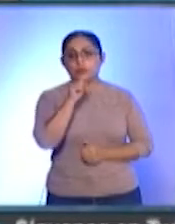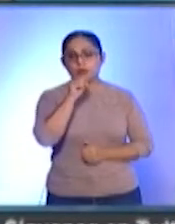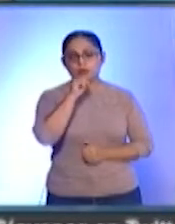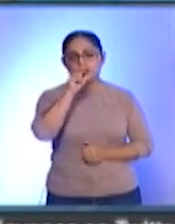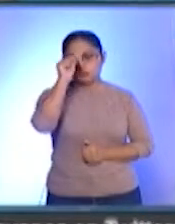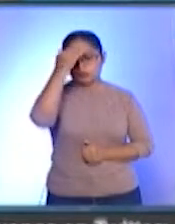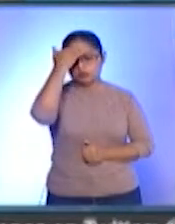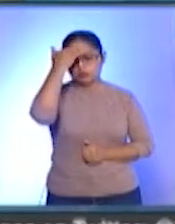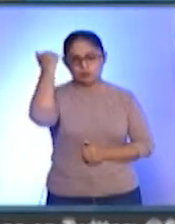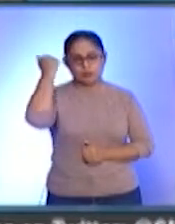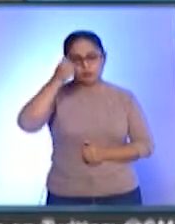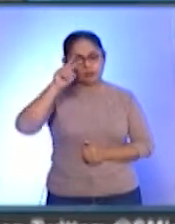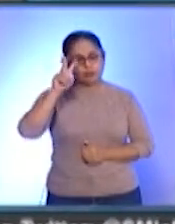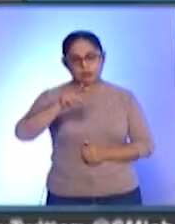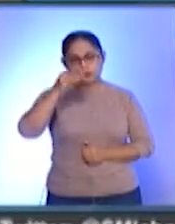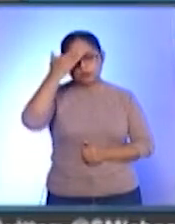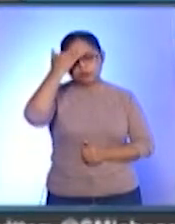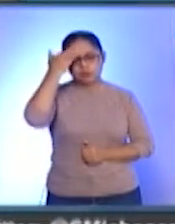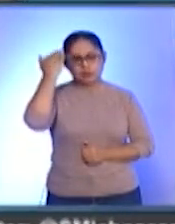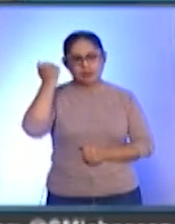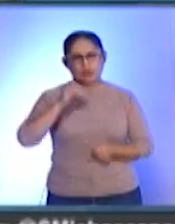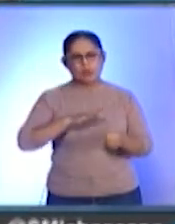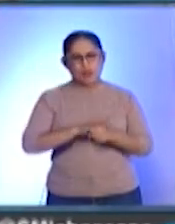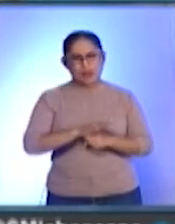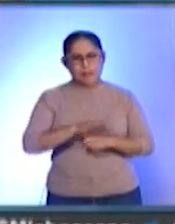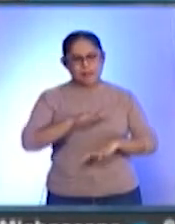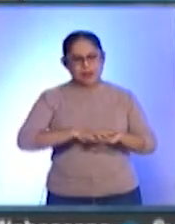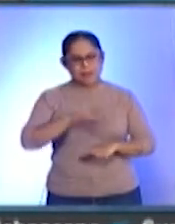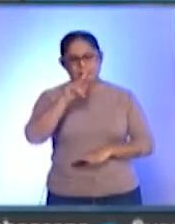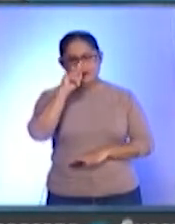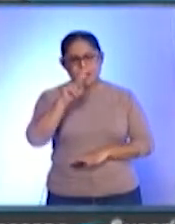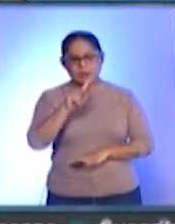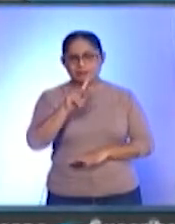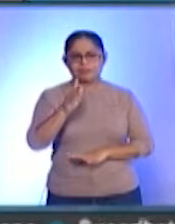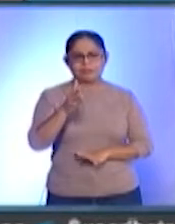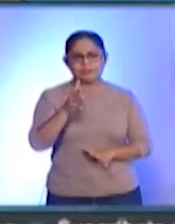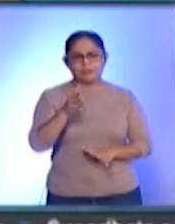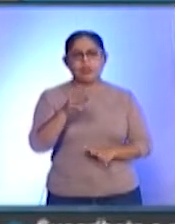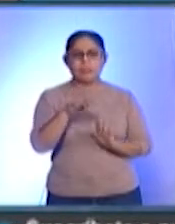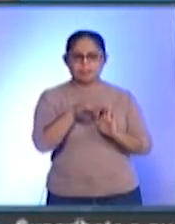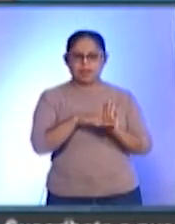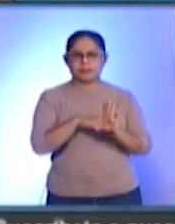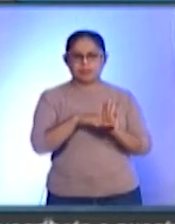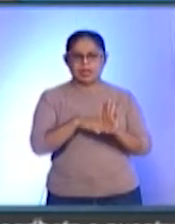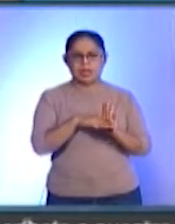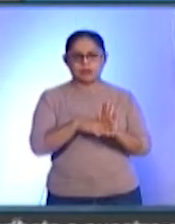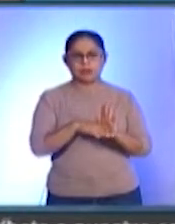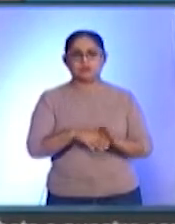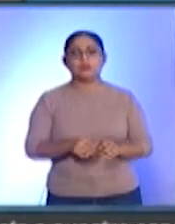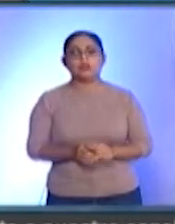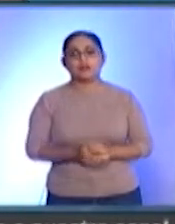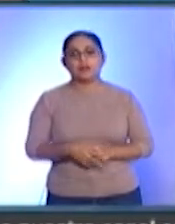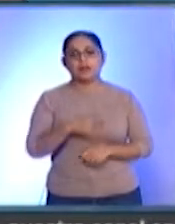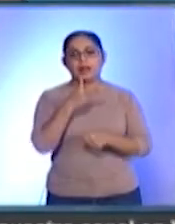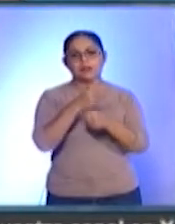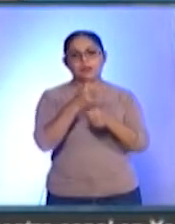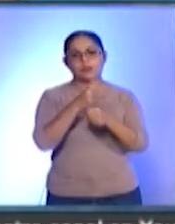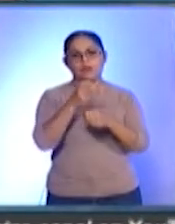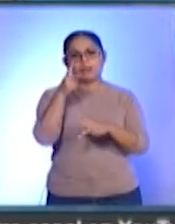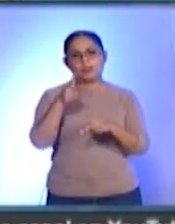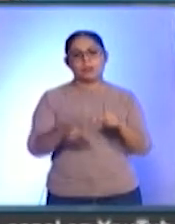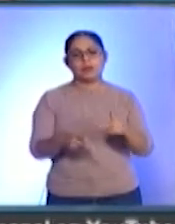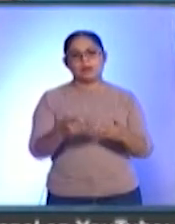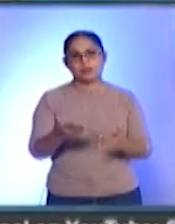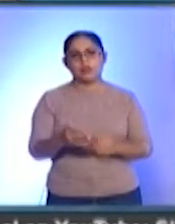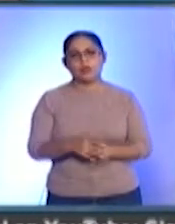verdad, todavía qué tan agresiva. Creemos que va a ser un poco menor que la segunda, referente en general, porque